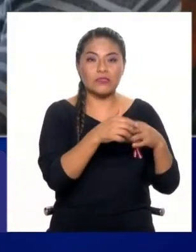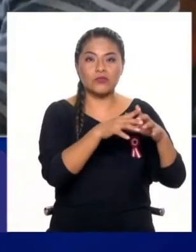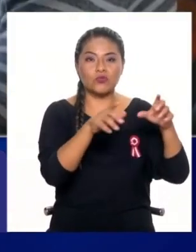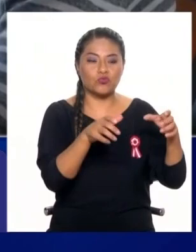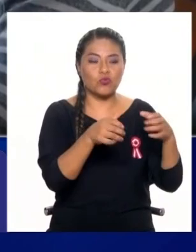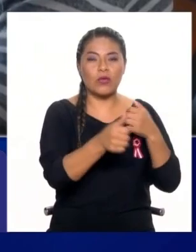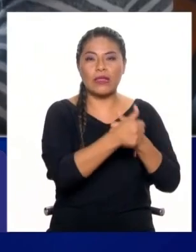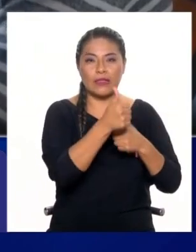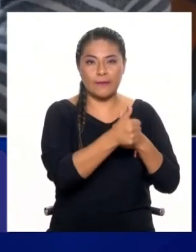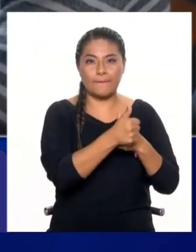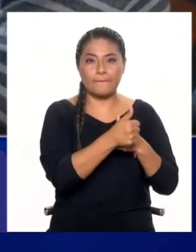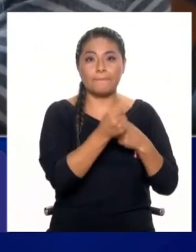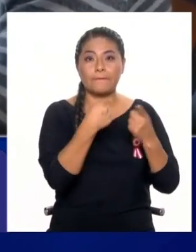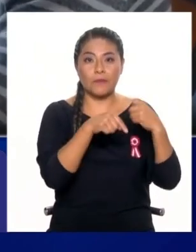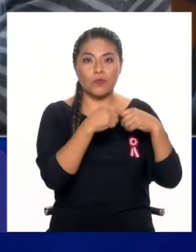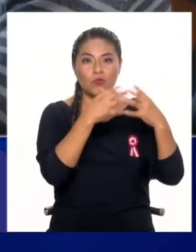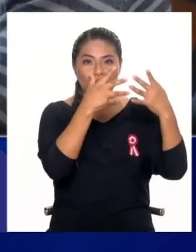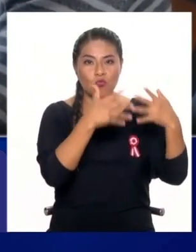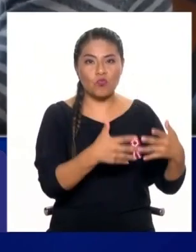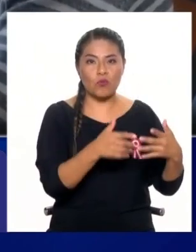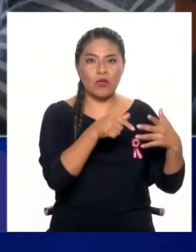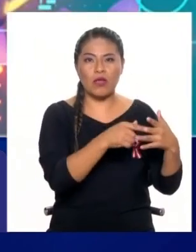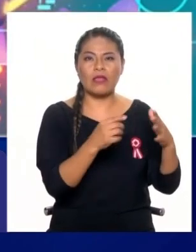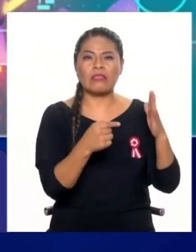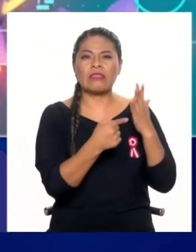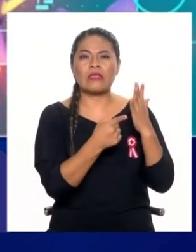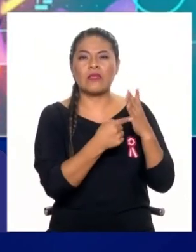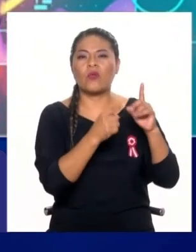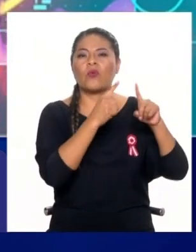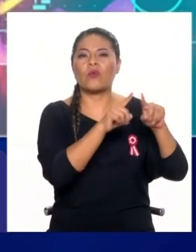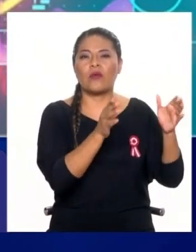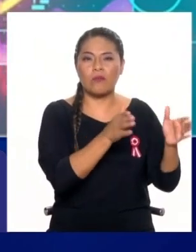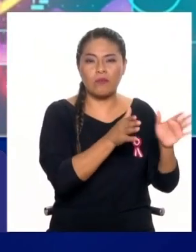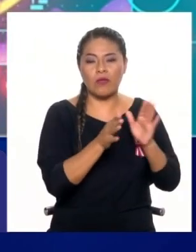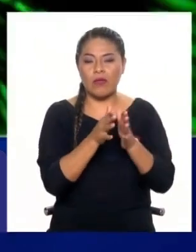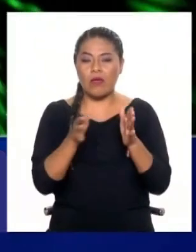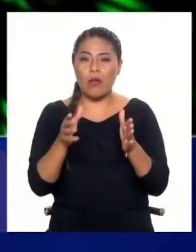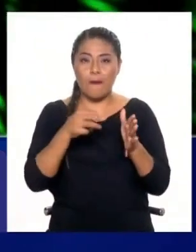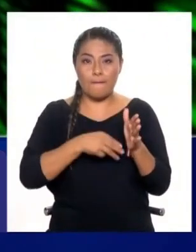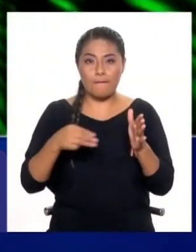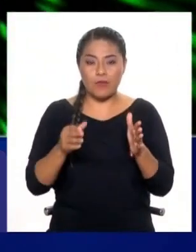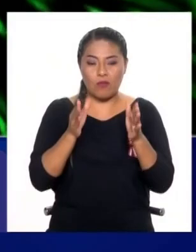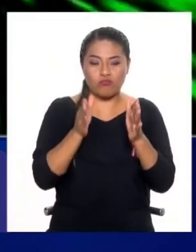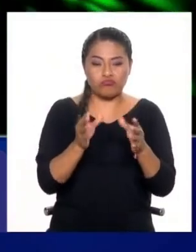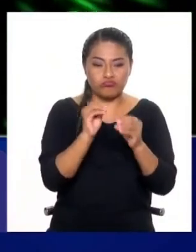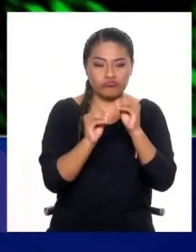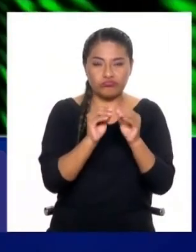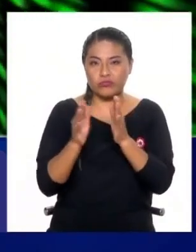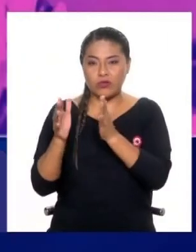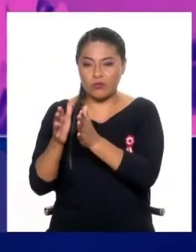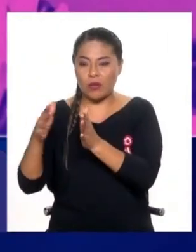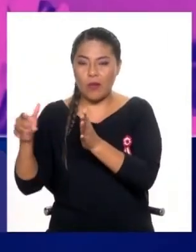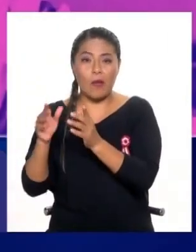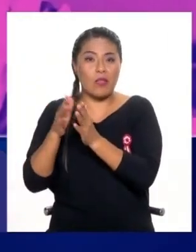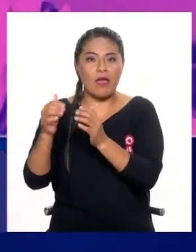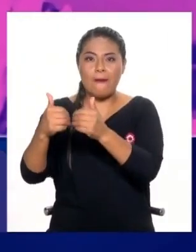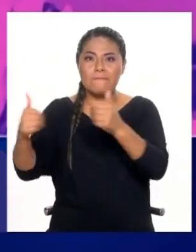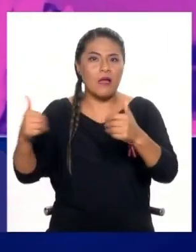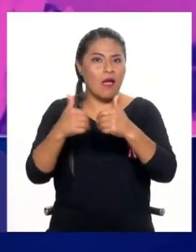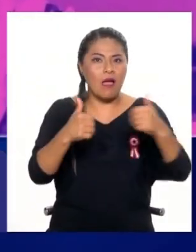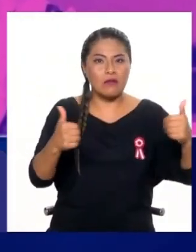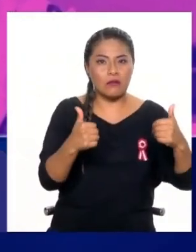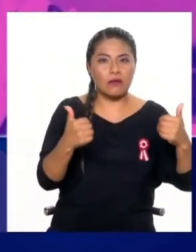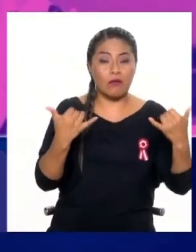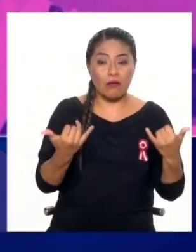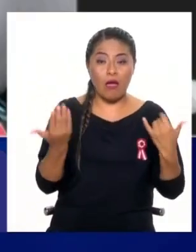razones. Primero, que todos ellos han sido desarrollados con tecnologías distintas. El Estado nunca puso orden en este asunto, nunca puso estándares,